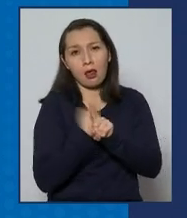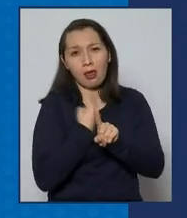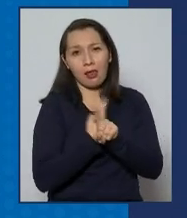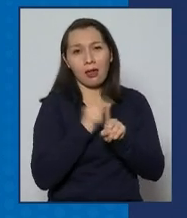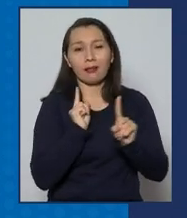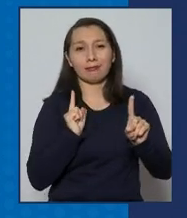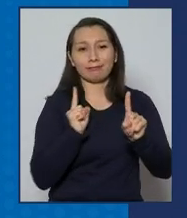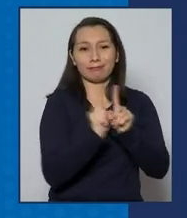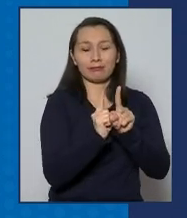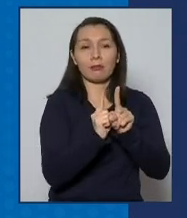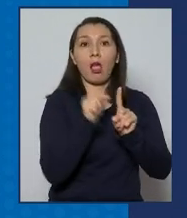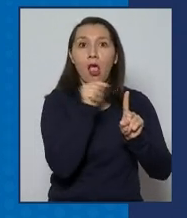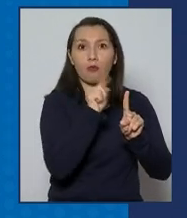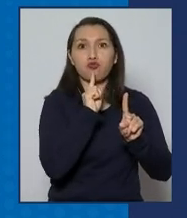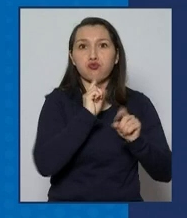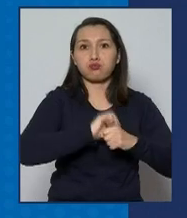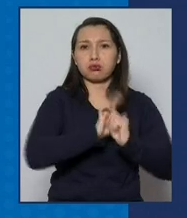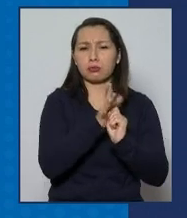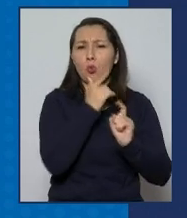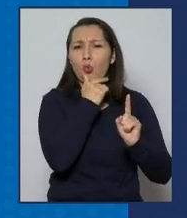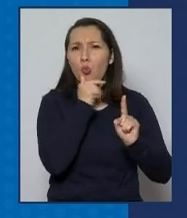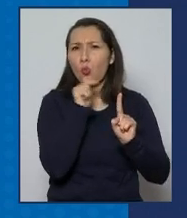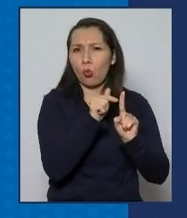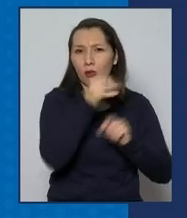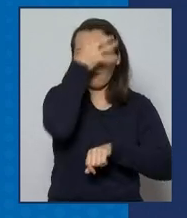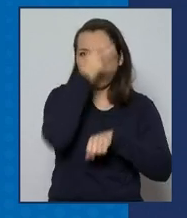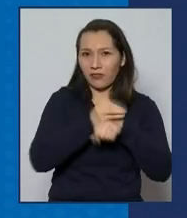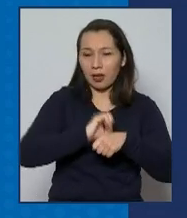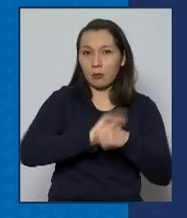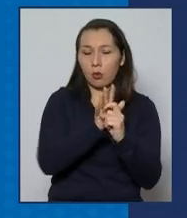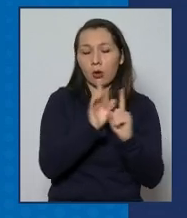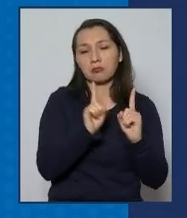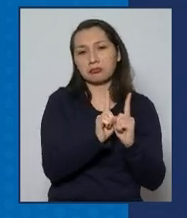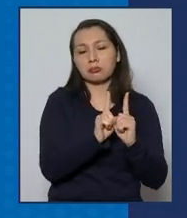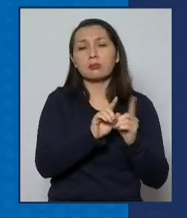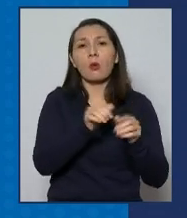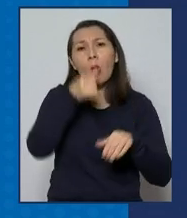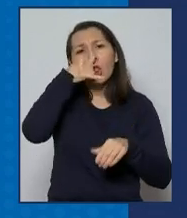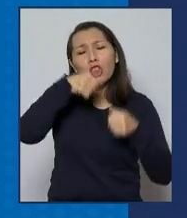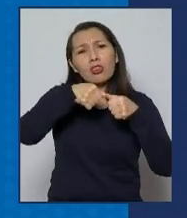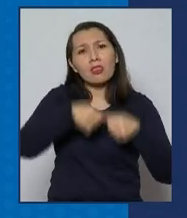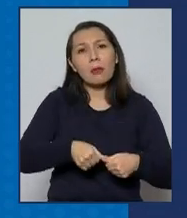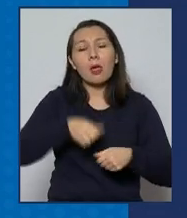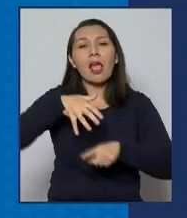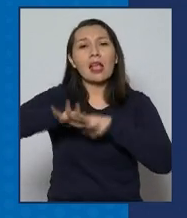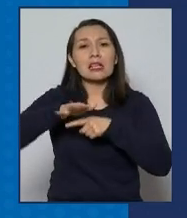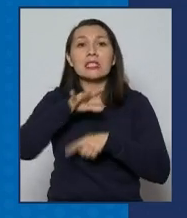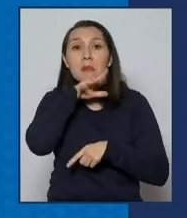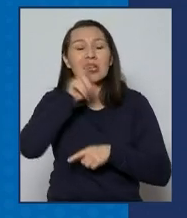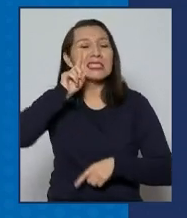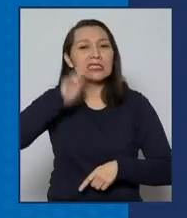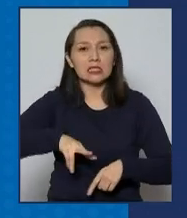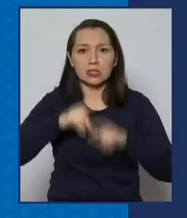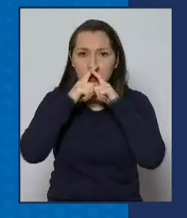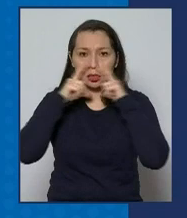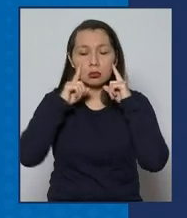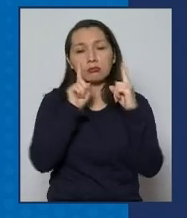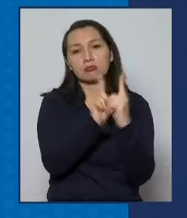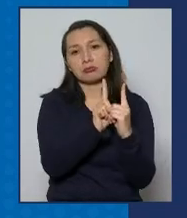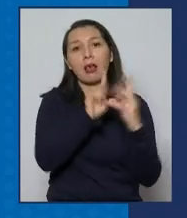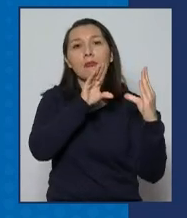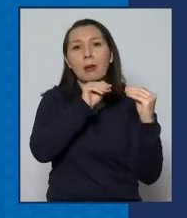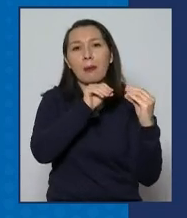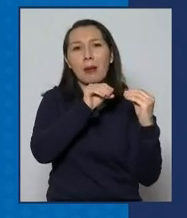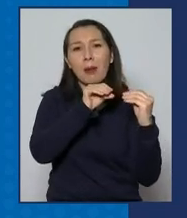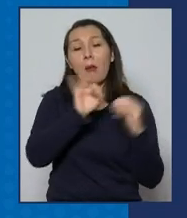que resulta positivo o es sospechoso de la enfermedad durante al menos 15 minutos sin usar mascarilla. O